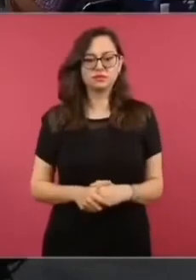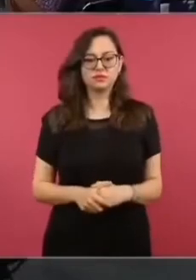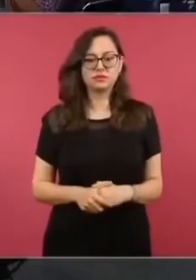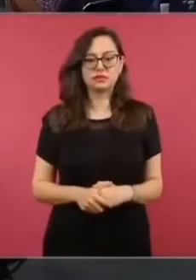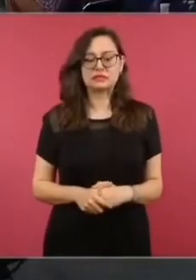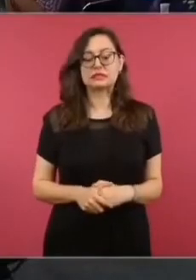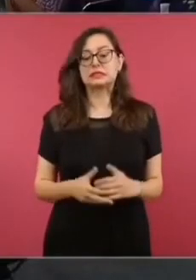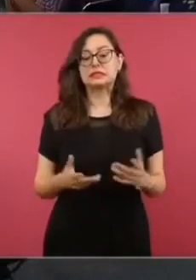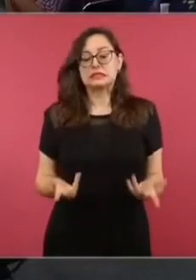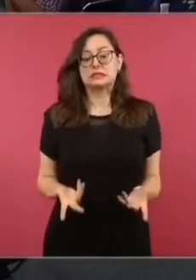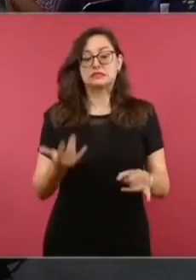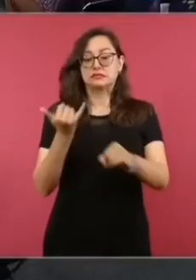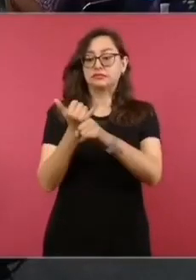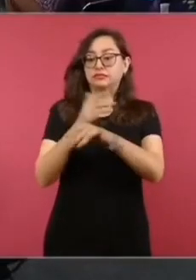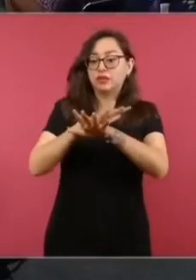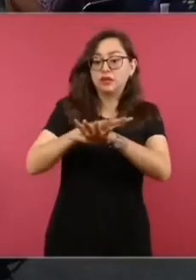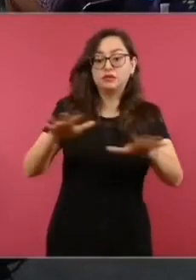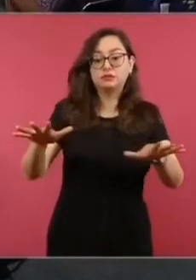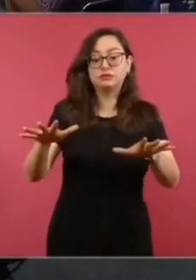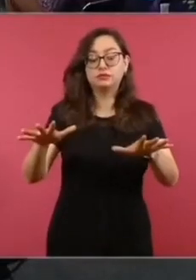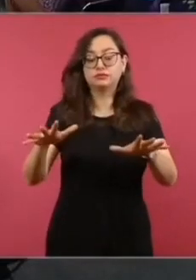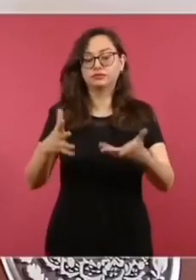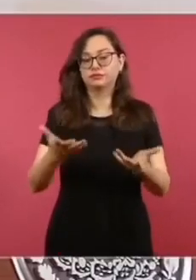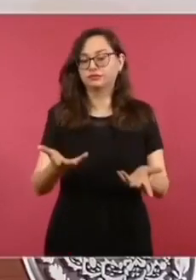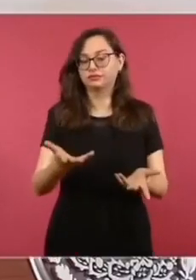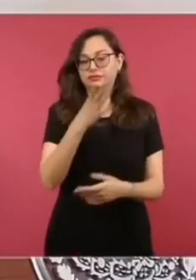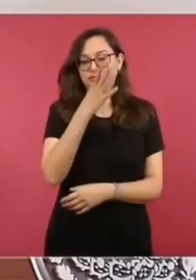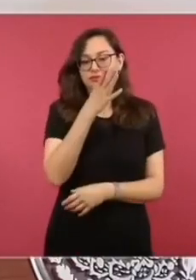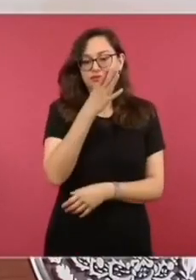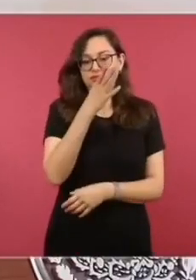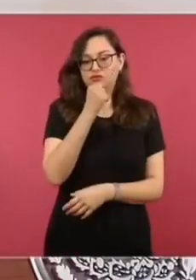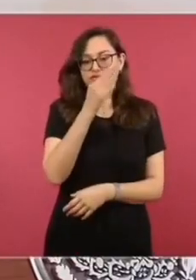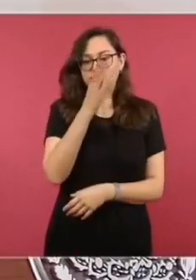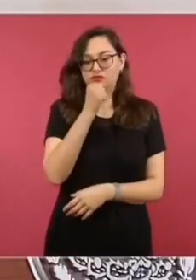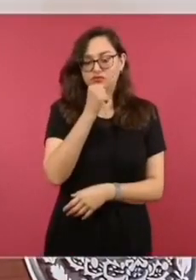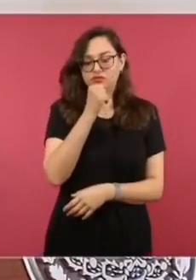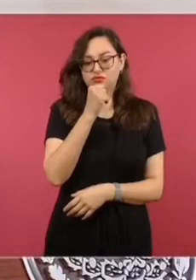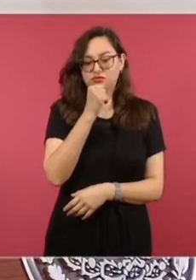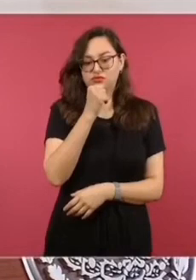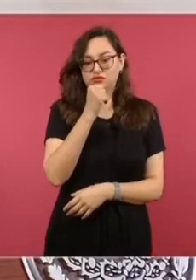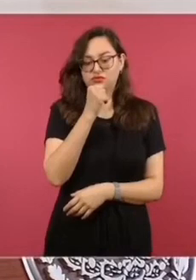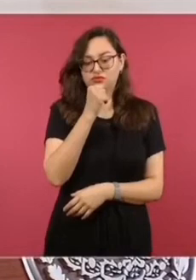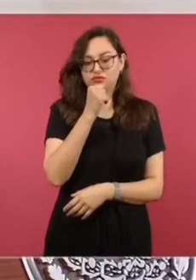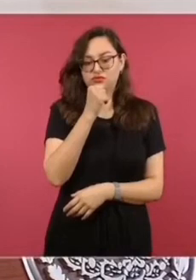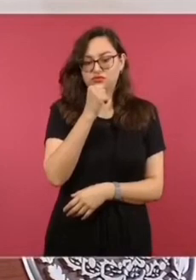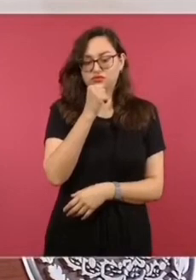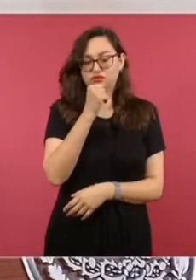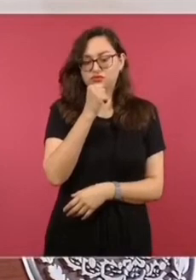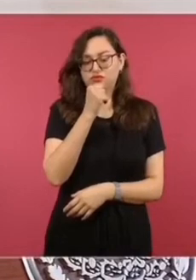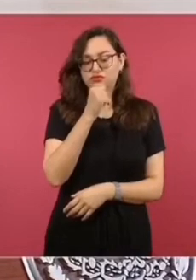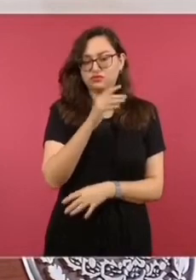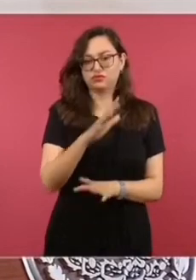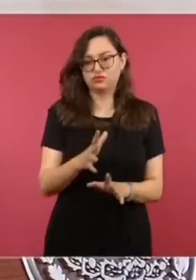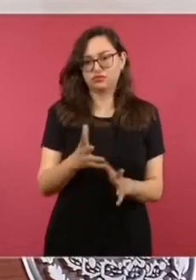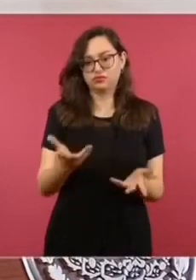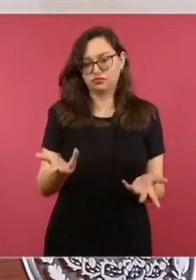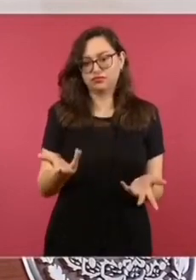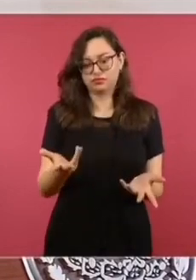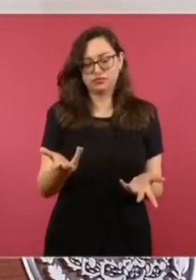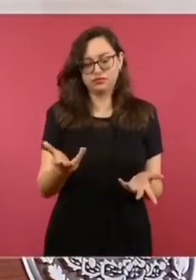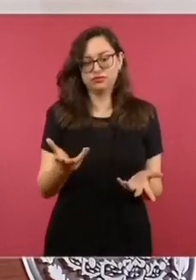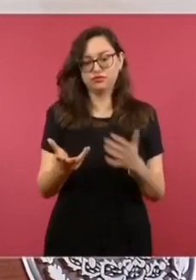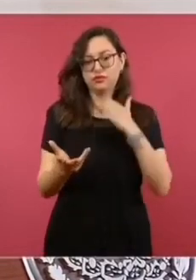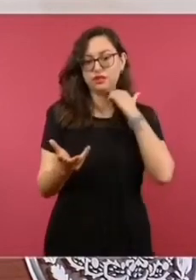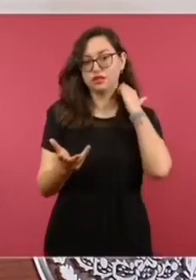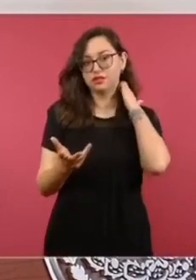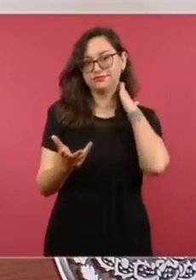Informar mucho sobre eso por razones obvias, decirles que se dieron